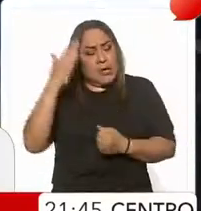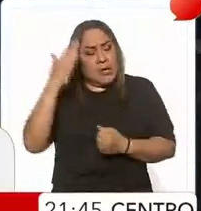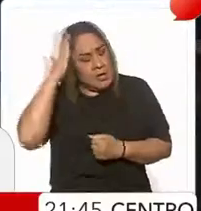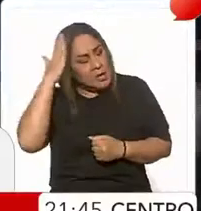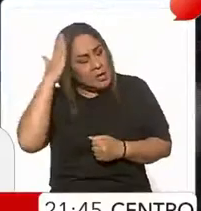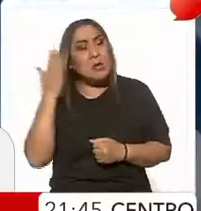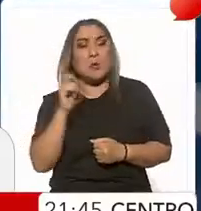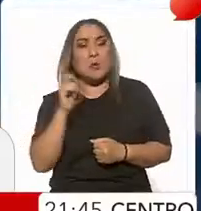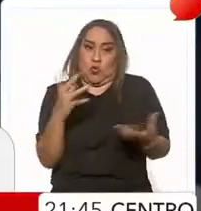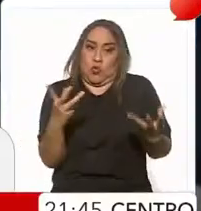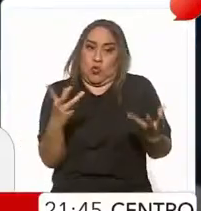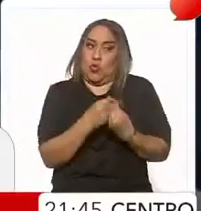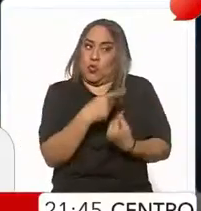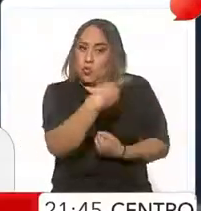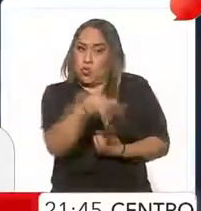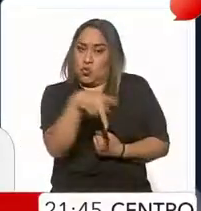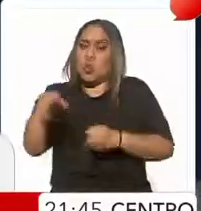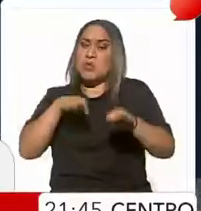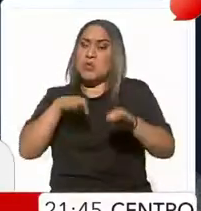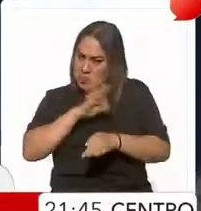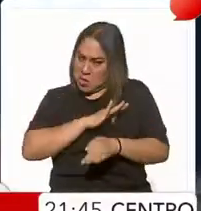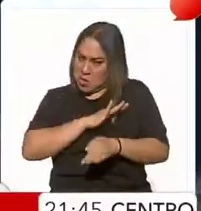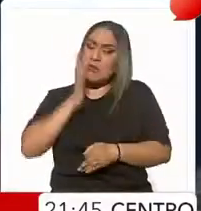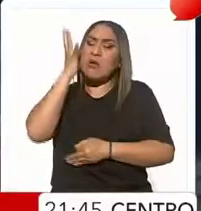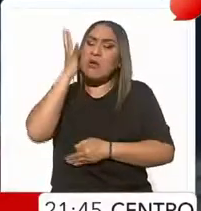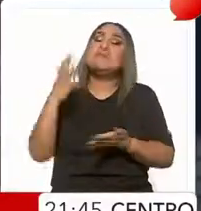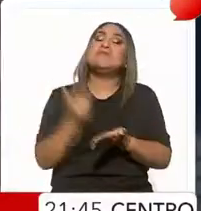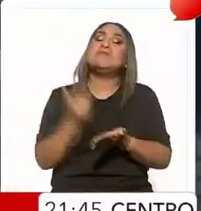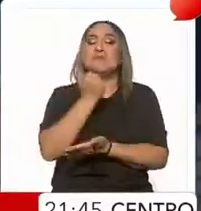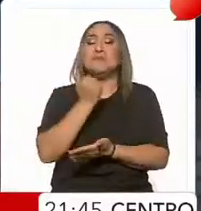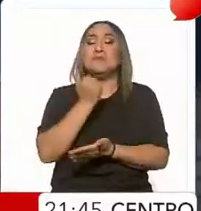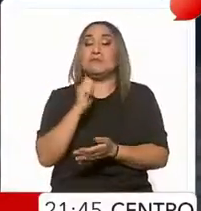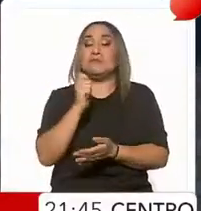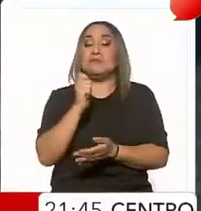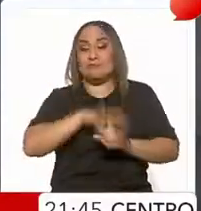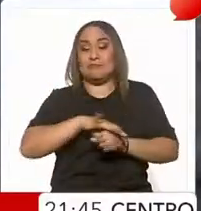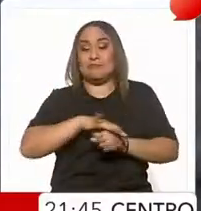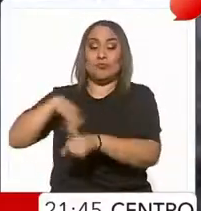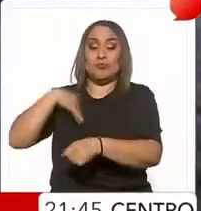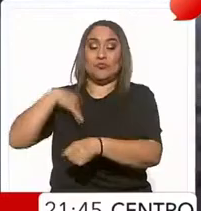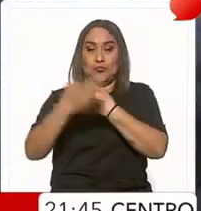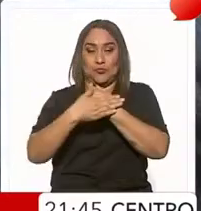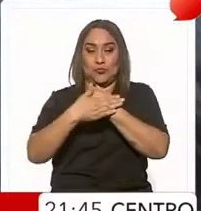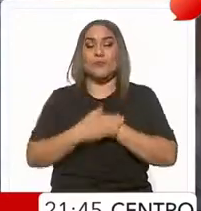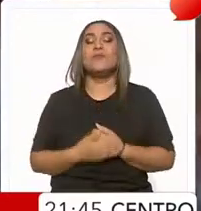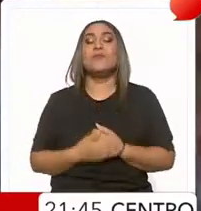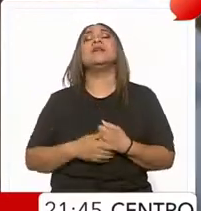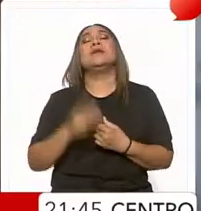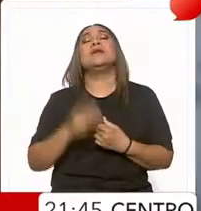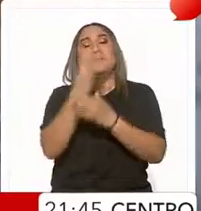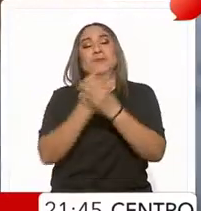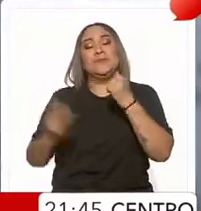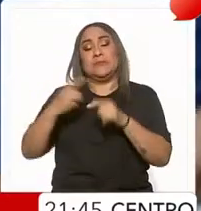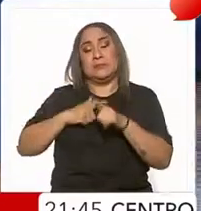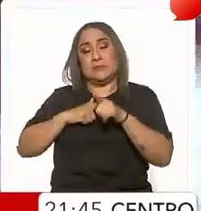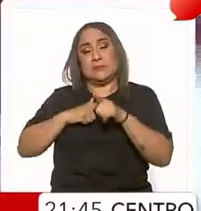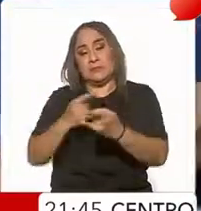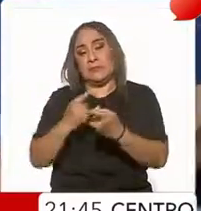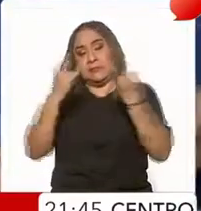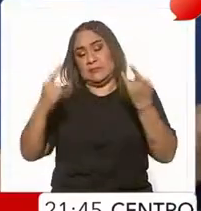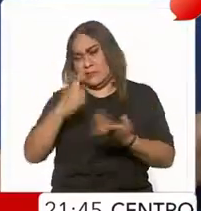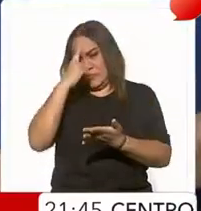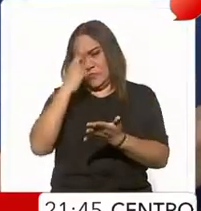su trabajo, ganaremos la próxima elección. Por la coalición Sigamos Haciendo Historia, la